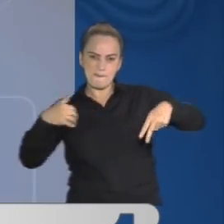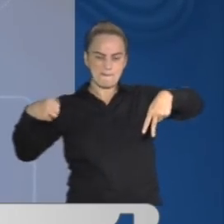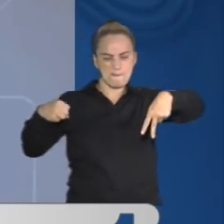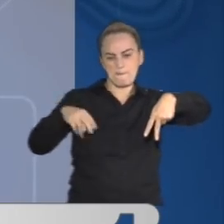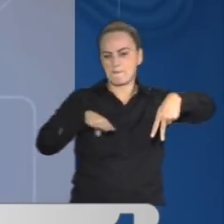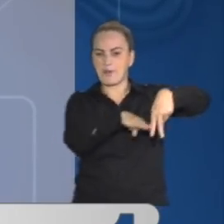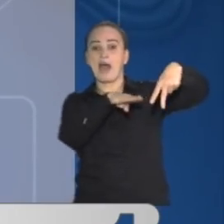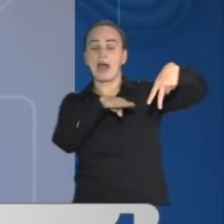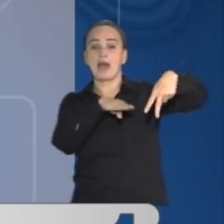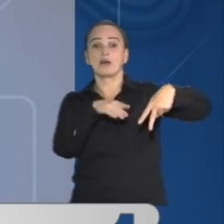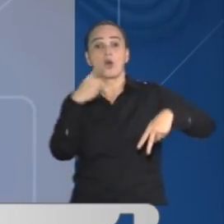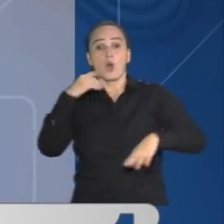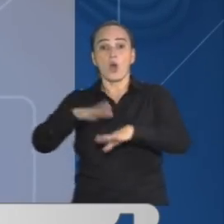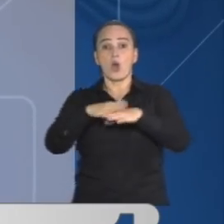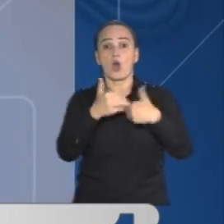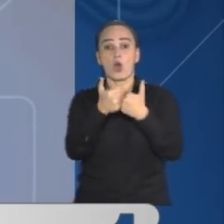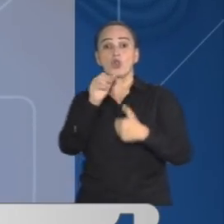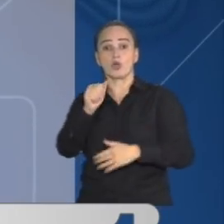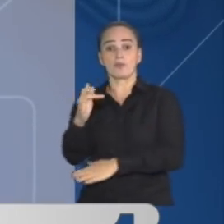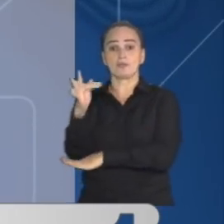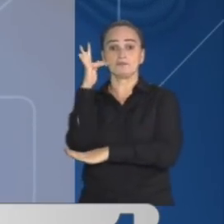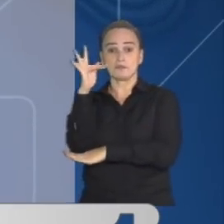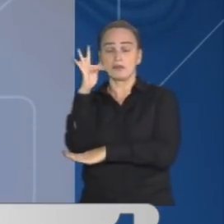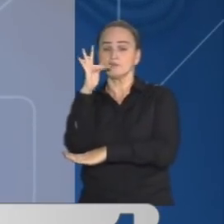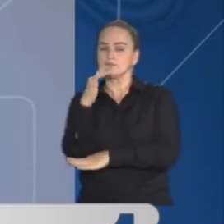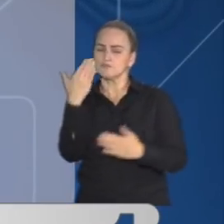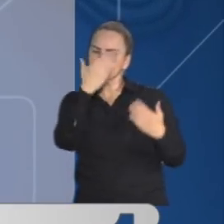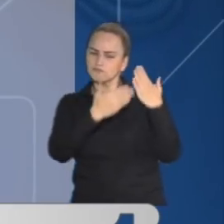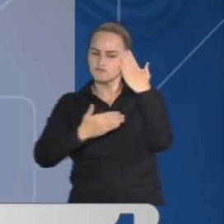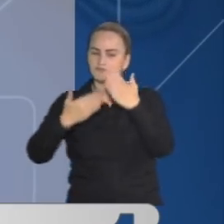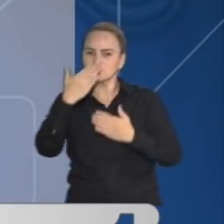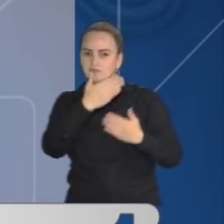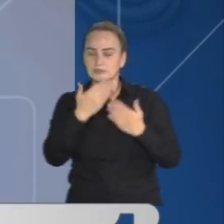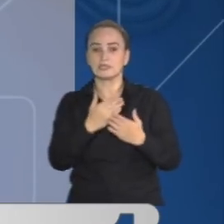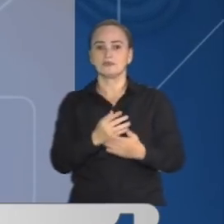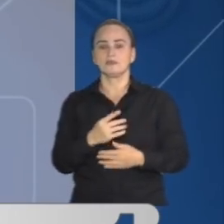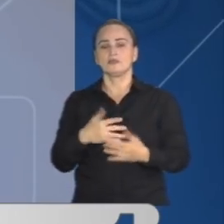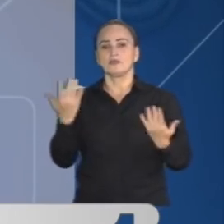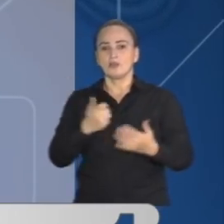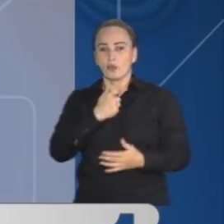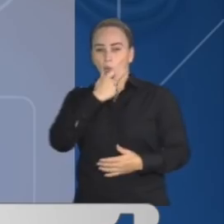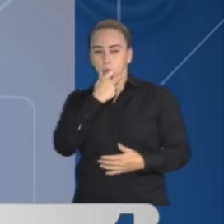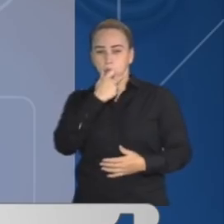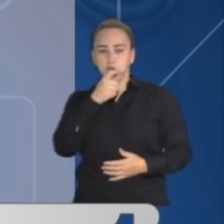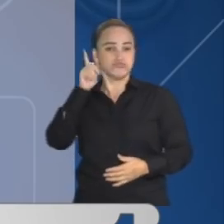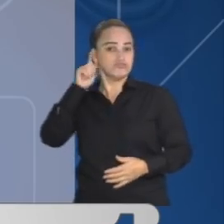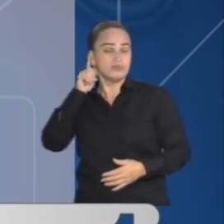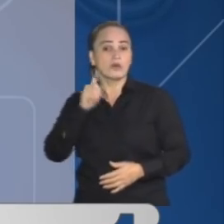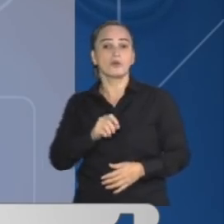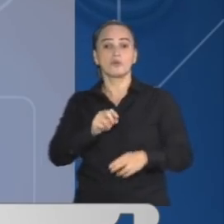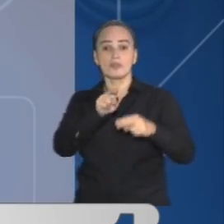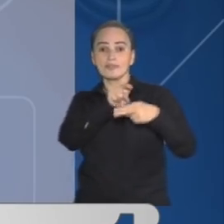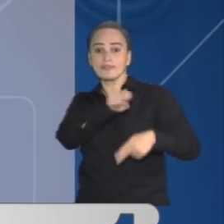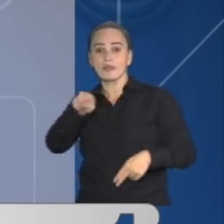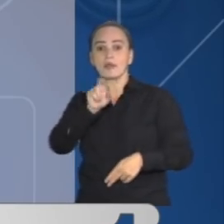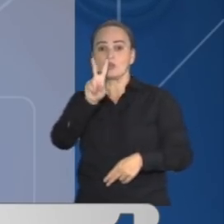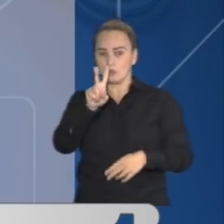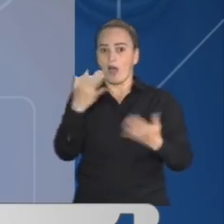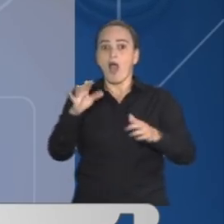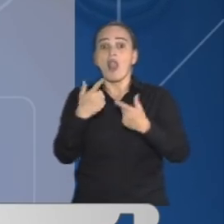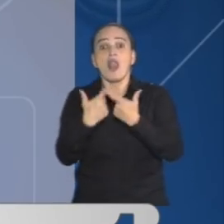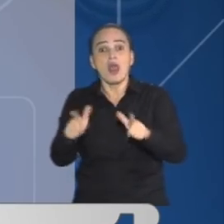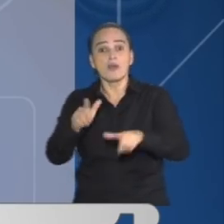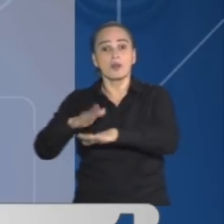De acuerdo con la novia de la víctima, después de los exámenes le arrojó un grado 2 en la prueba de alcoholemia. Sin embargo, se encuentra en